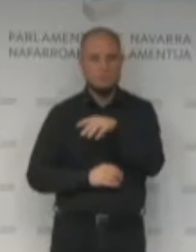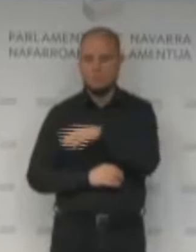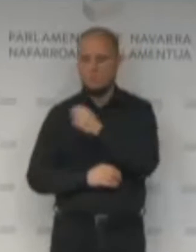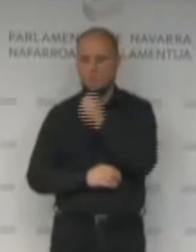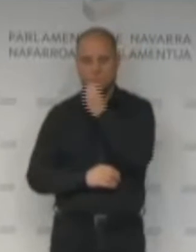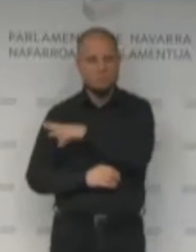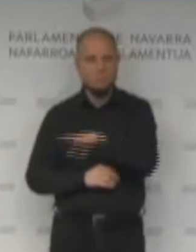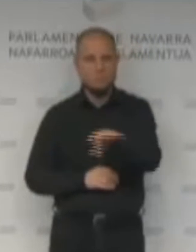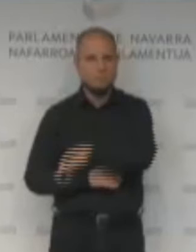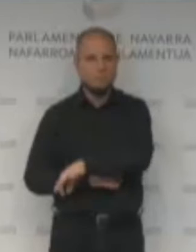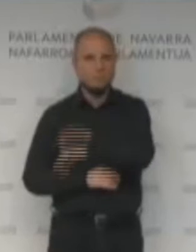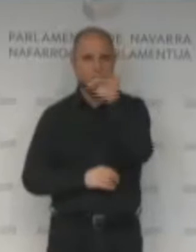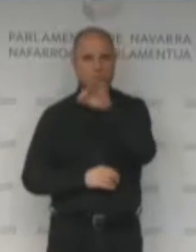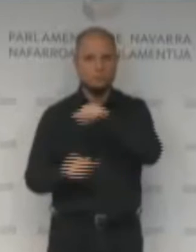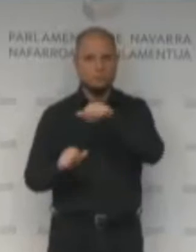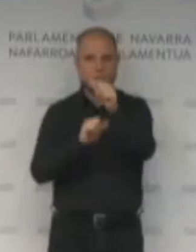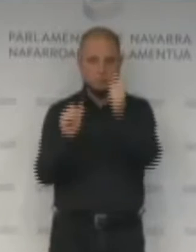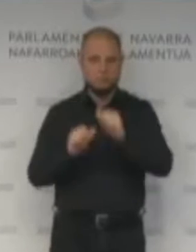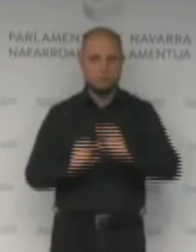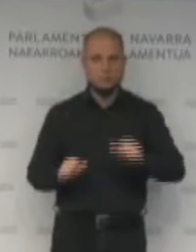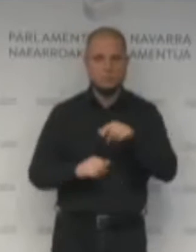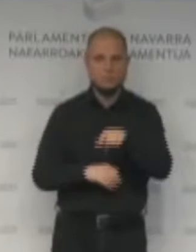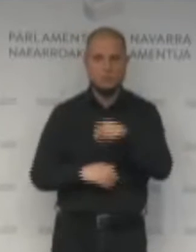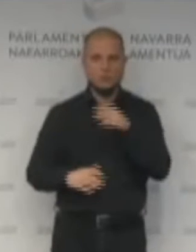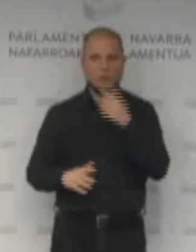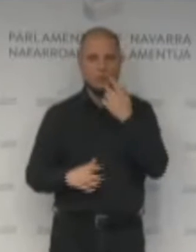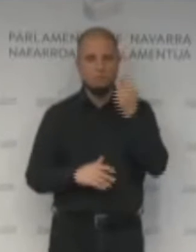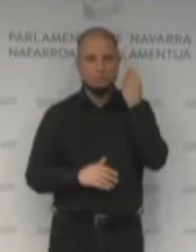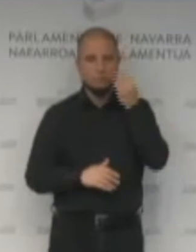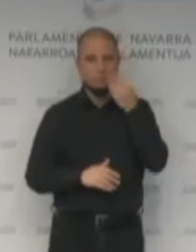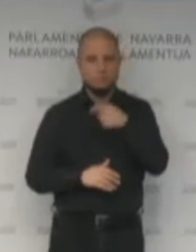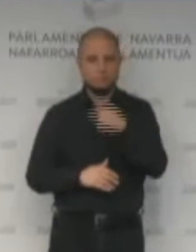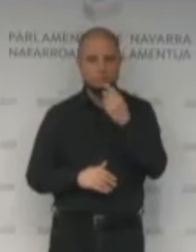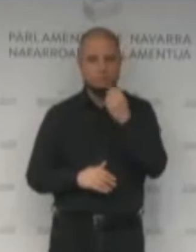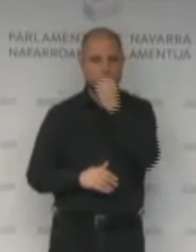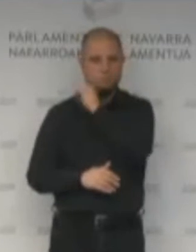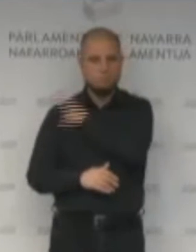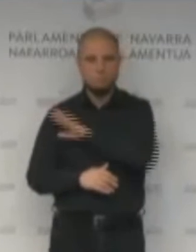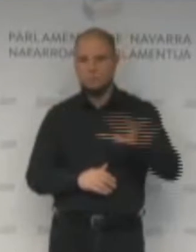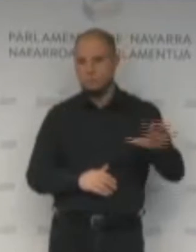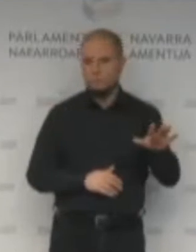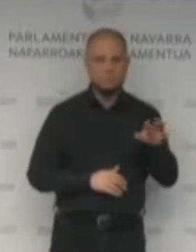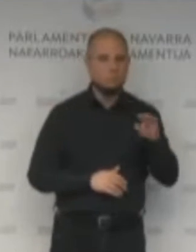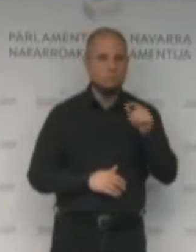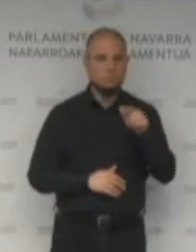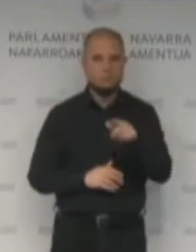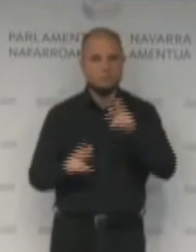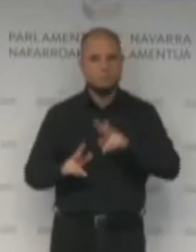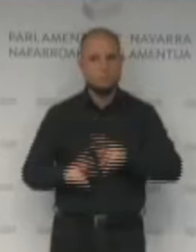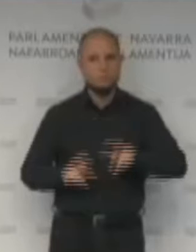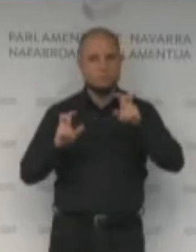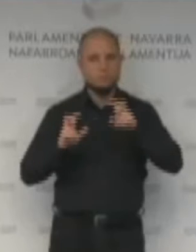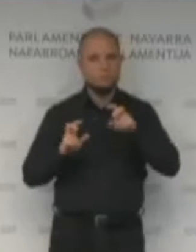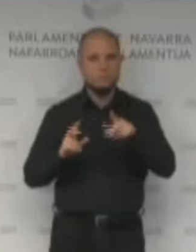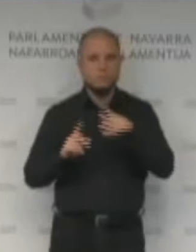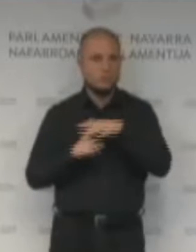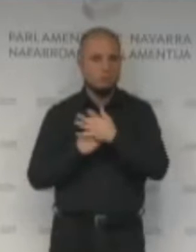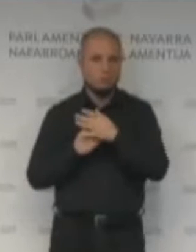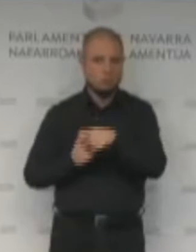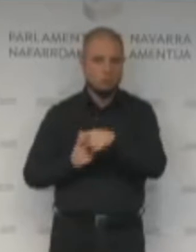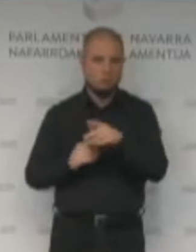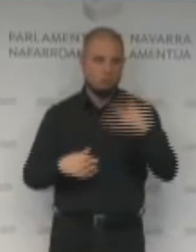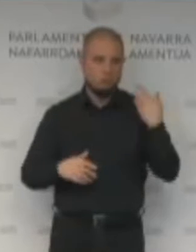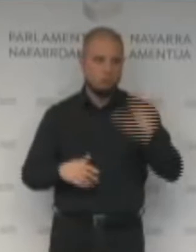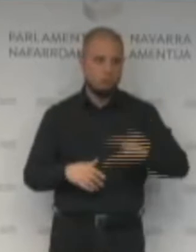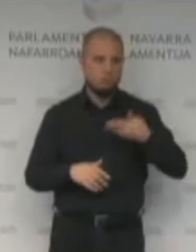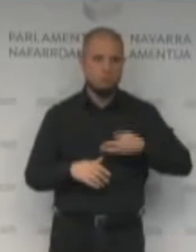la modalidad que nos parecía y nos sigue pareciendo instrumento más adecuado en las actuales circunstancias, está claro, para